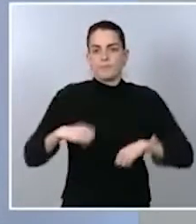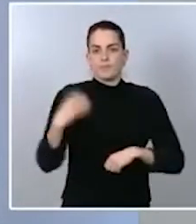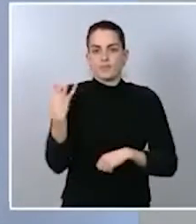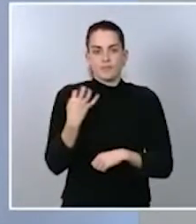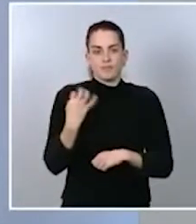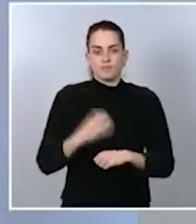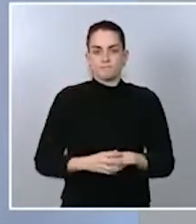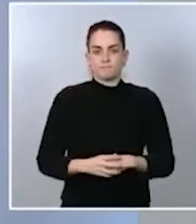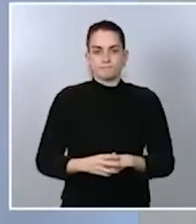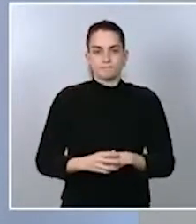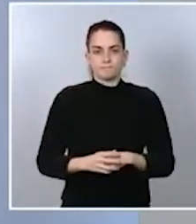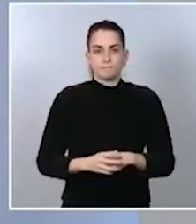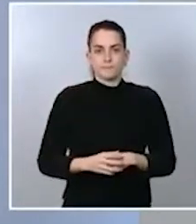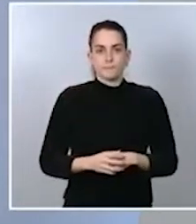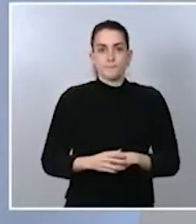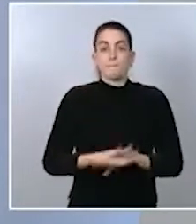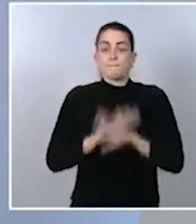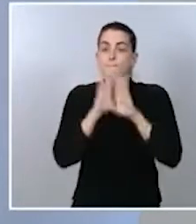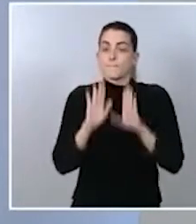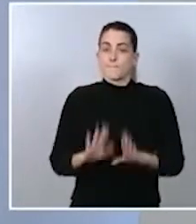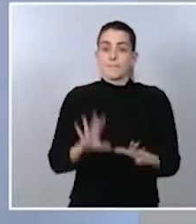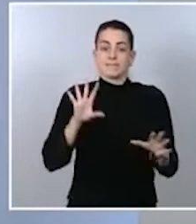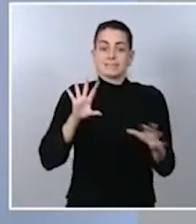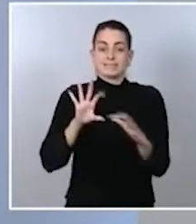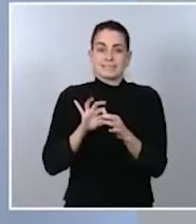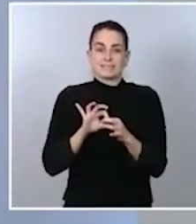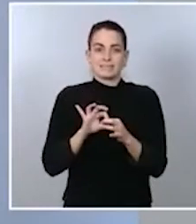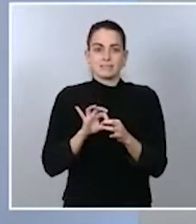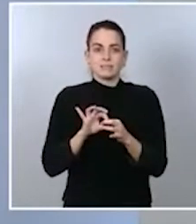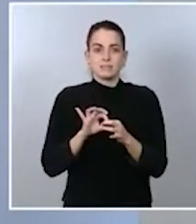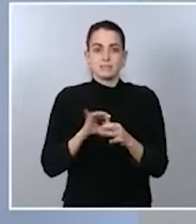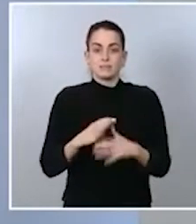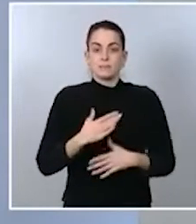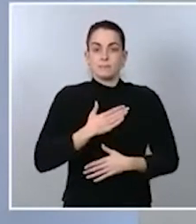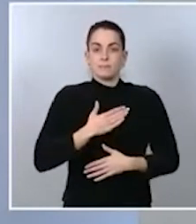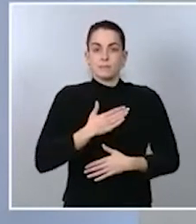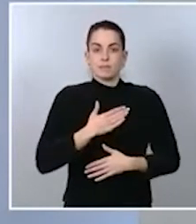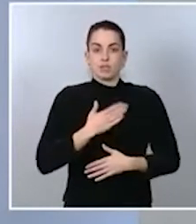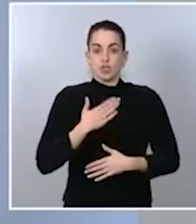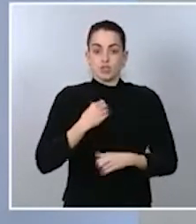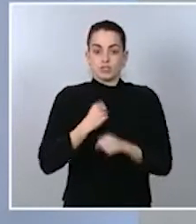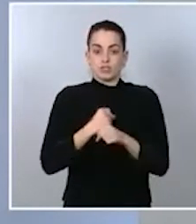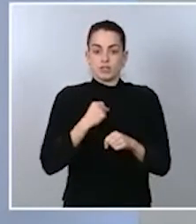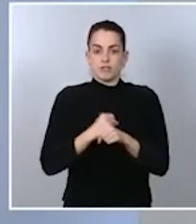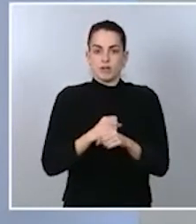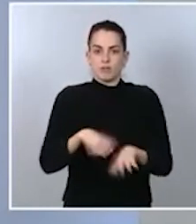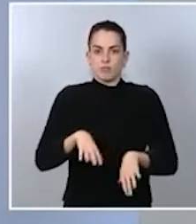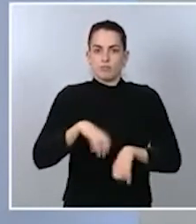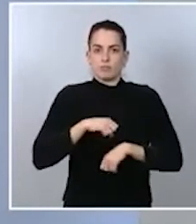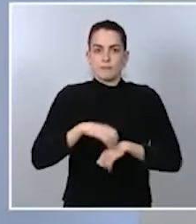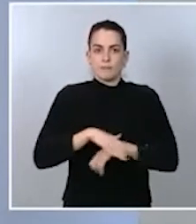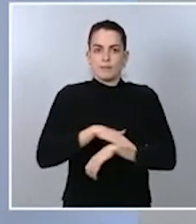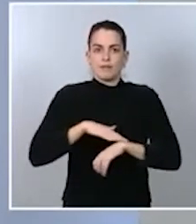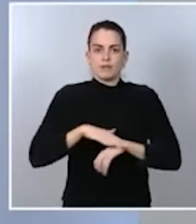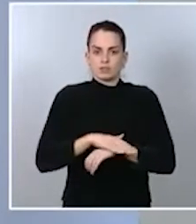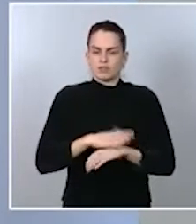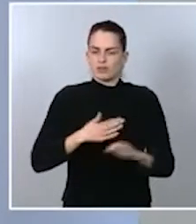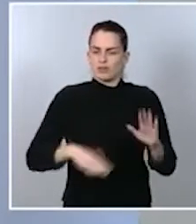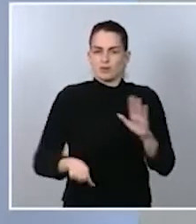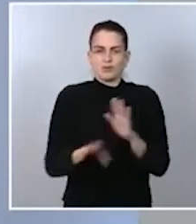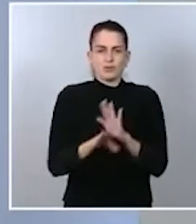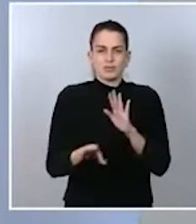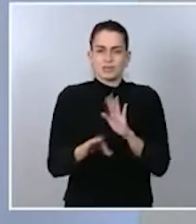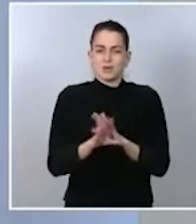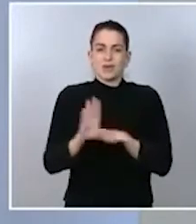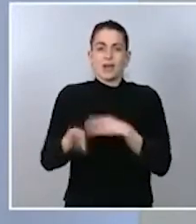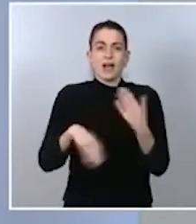Y finalmente, respecto a mi desempeño como ministro de Sanidad, yo ya he dicho que seguiré ejerciendo mis funciones hasta que empiece